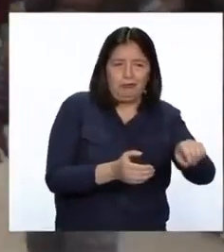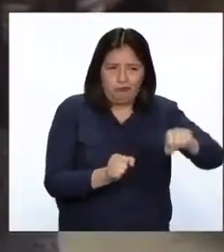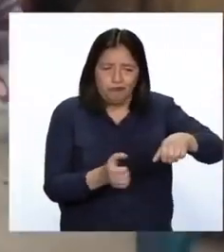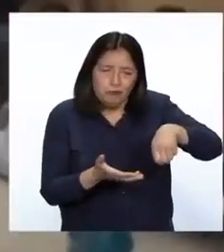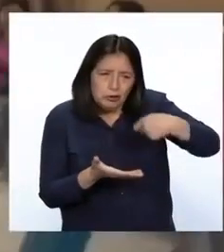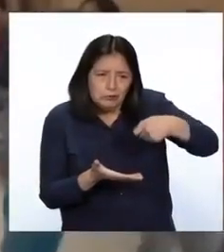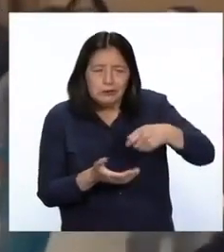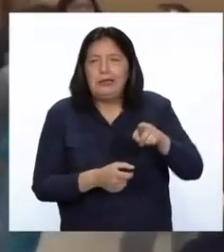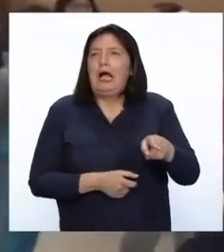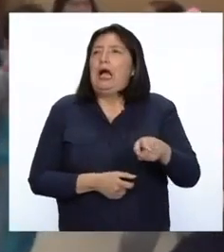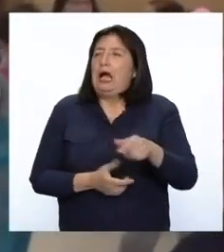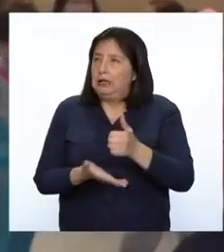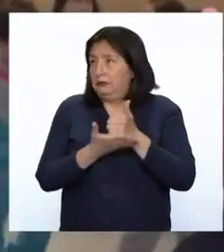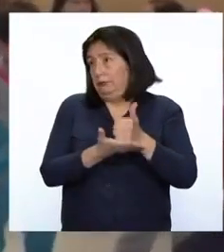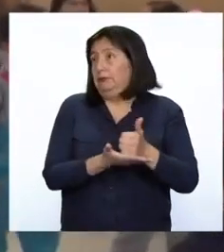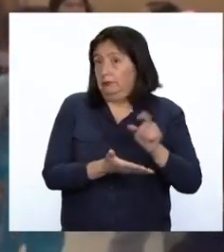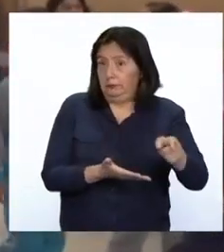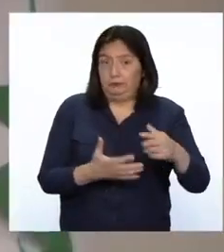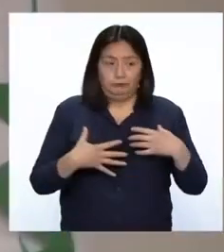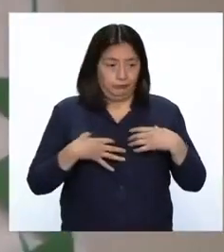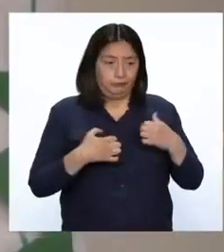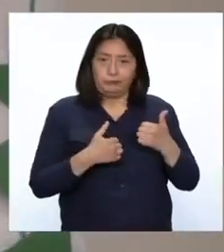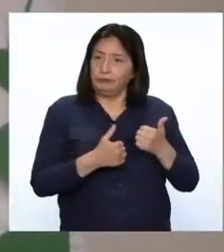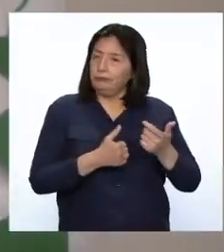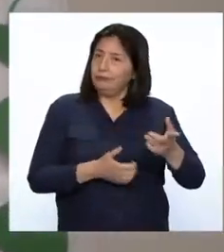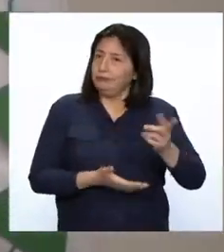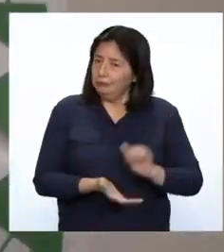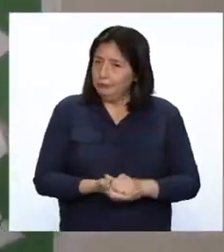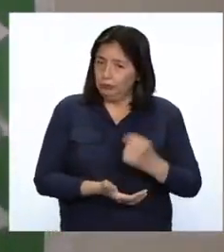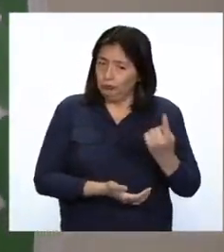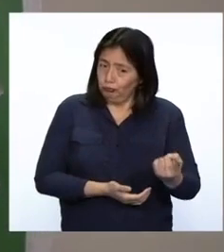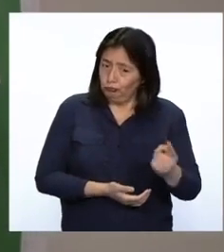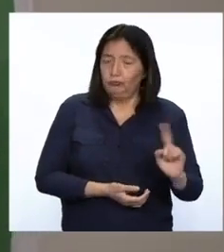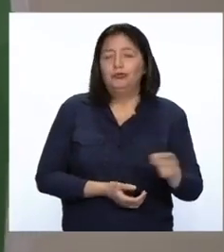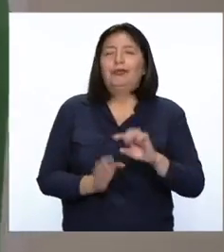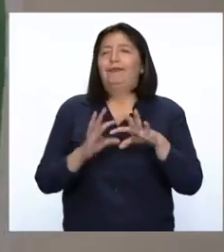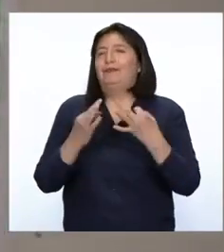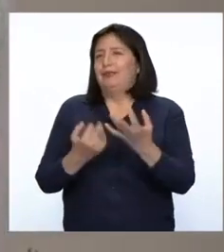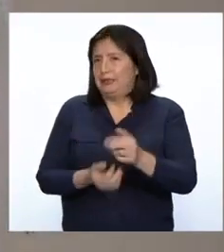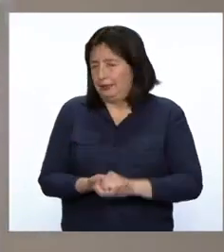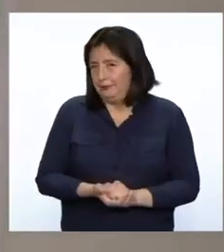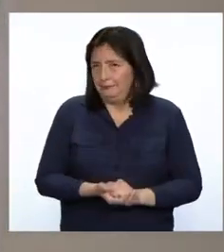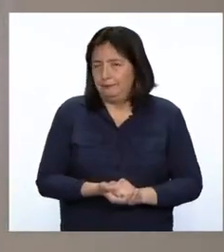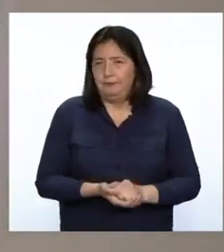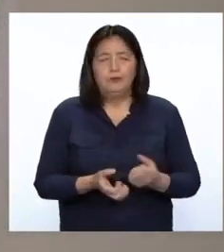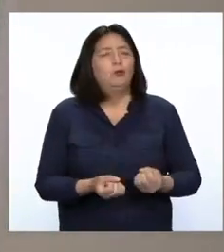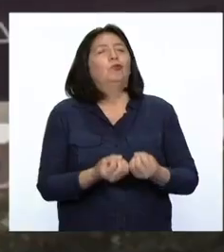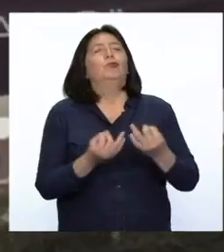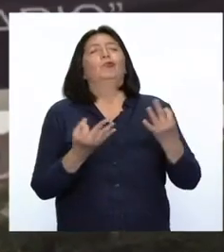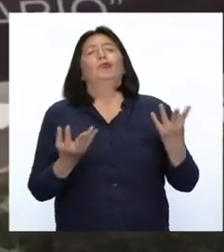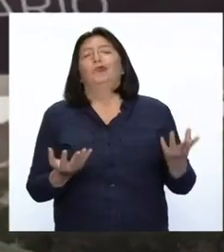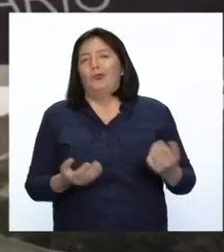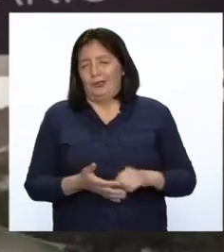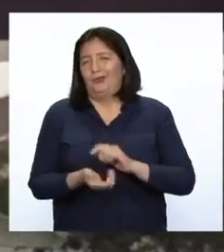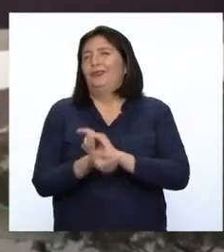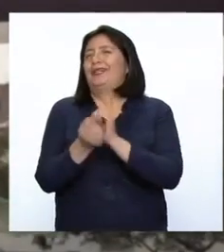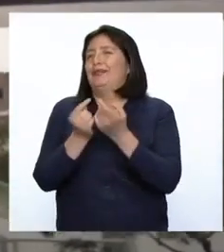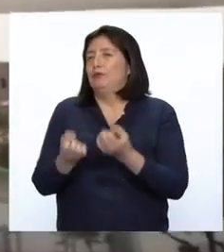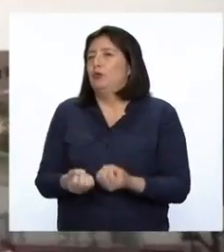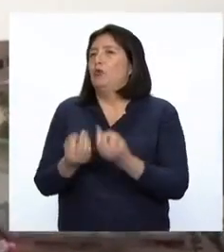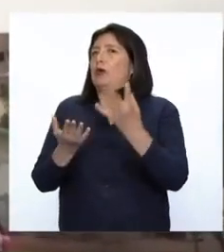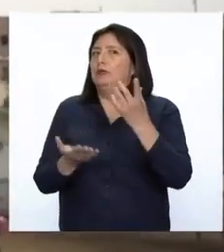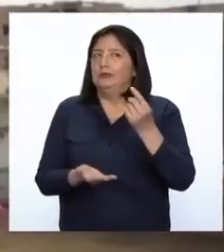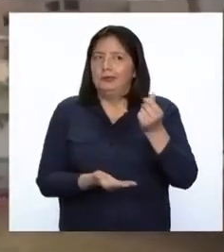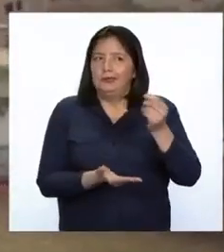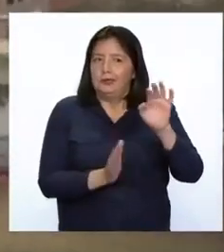le ayudaría a usted que esté bien y no solo usted sino toda su familia. ¿Cuánto podríamos hacer recambio? ¿Cuánto de